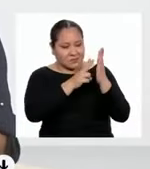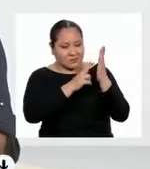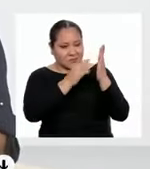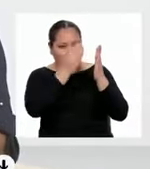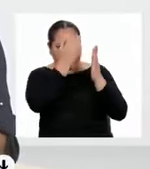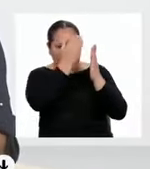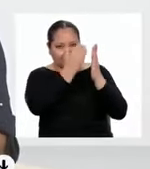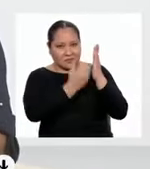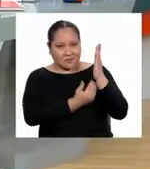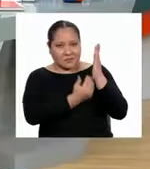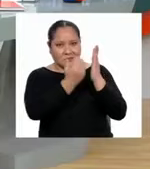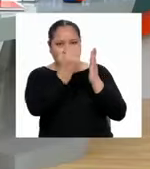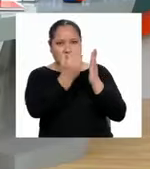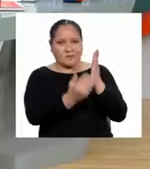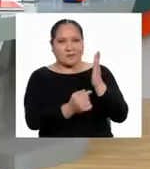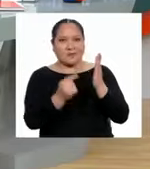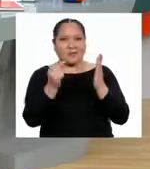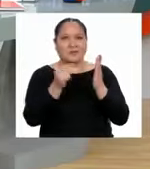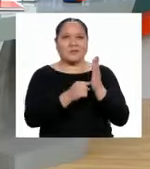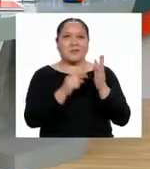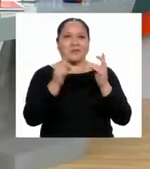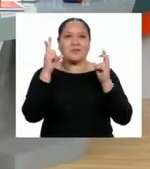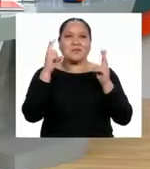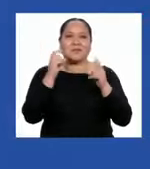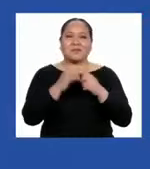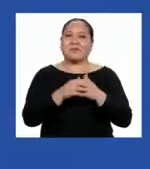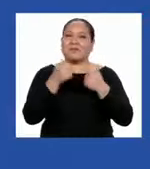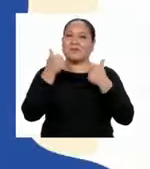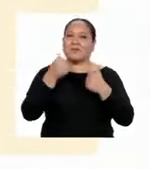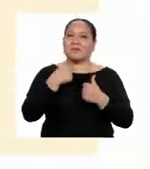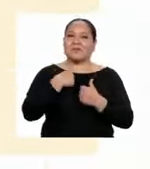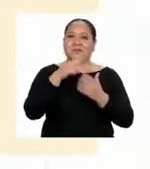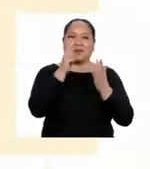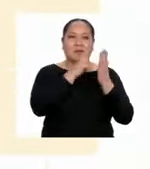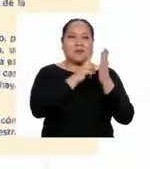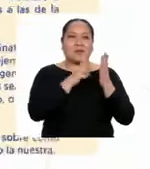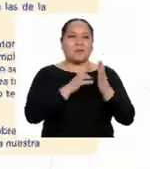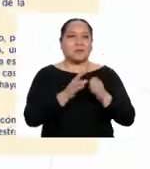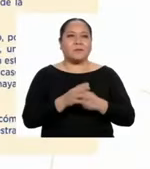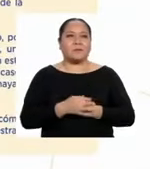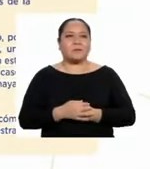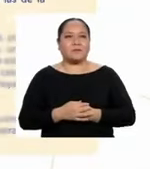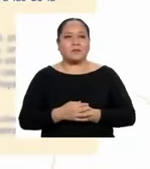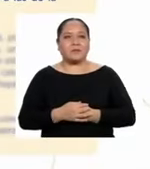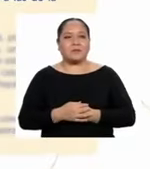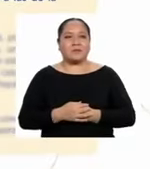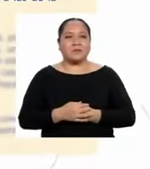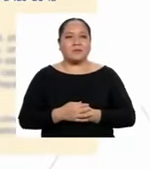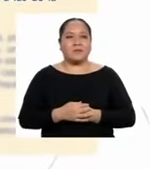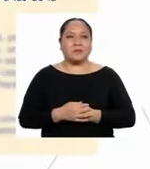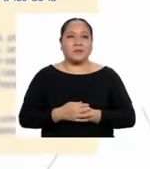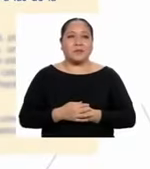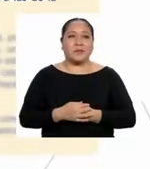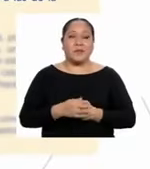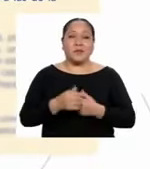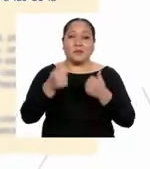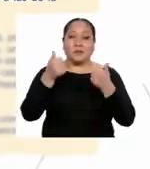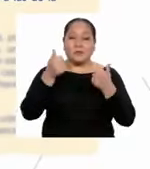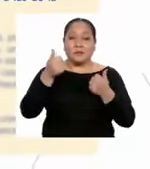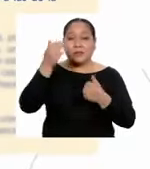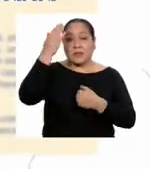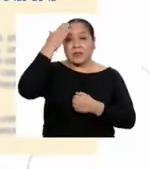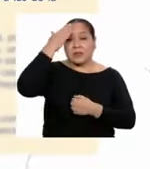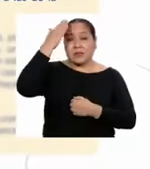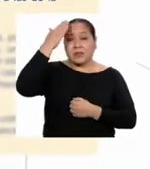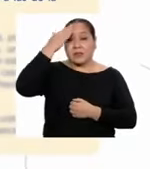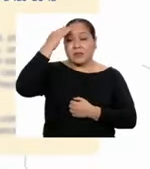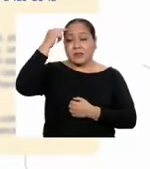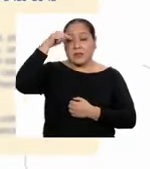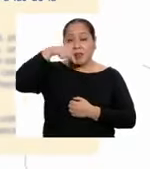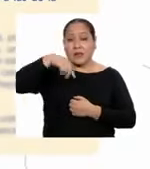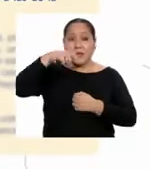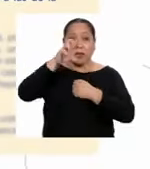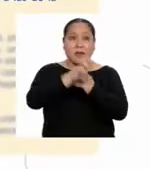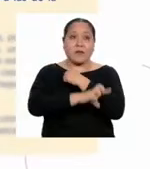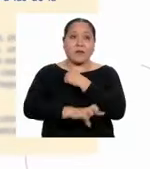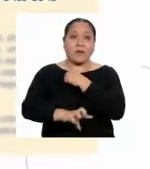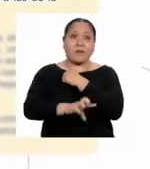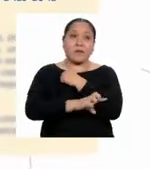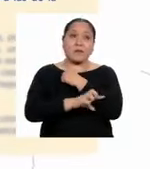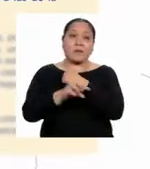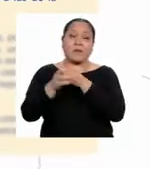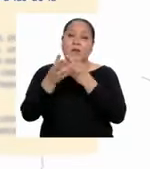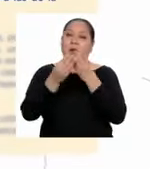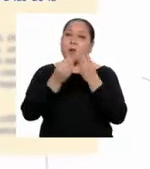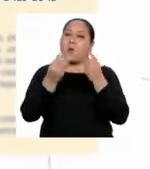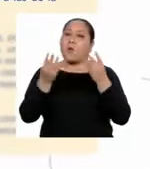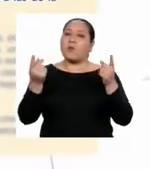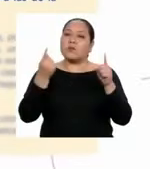introductorio al tema? ¡Cómo no! Leo. Introducción. Es muy bien sabido que en nuestro país existe